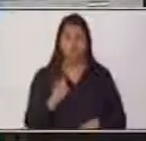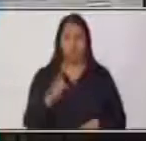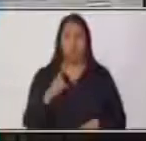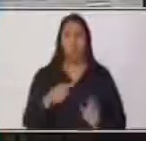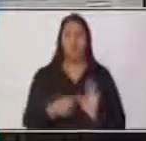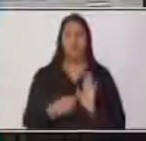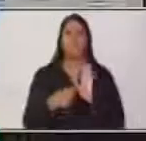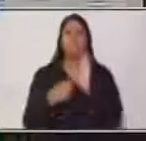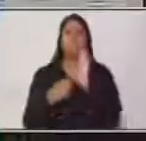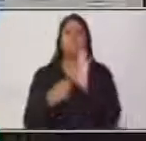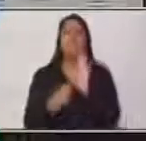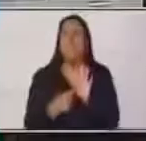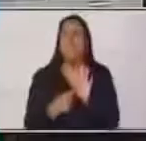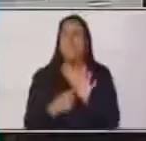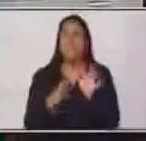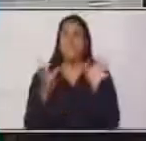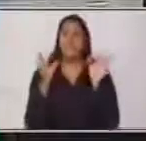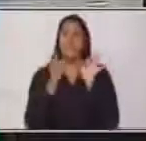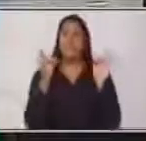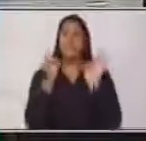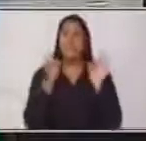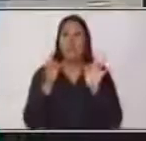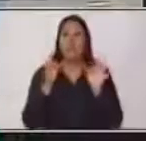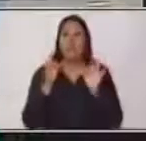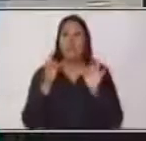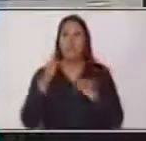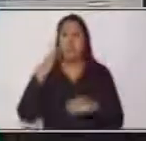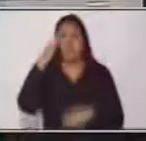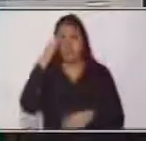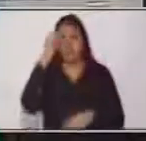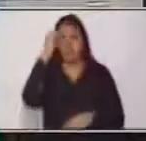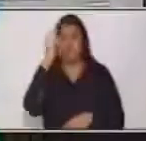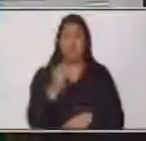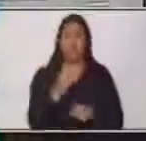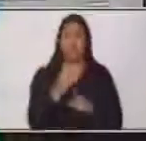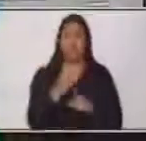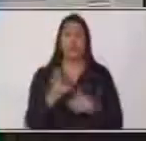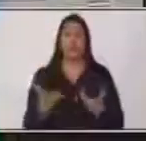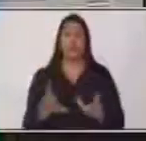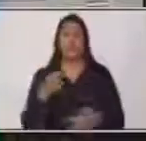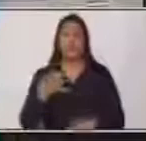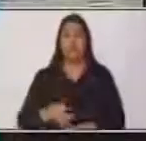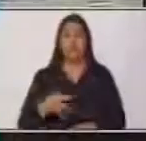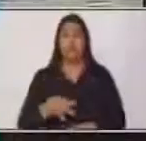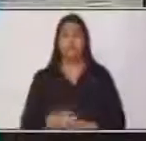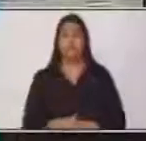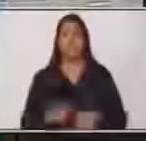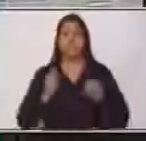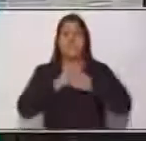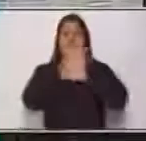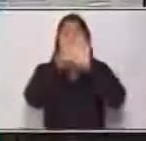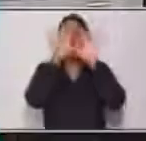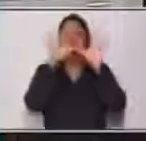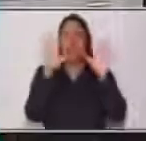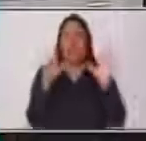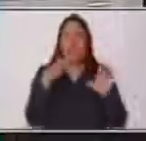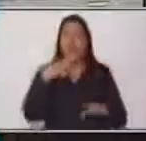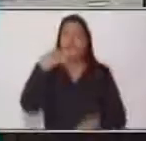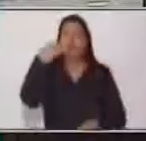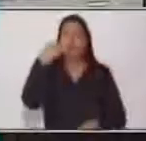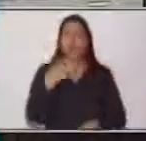objetiva. Este tipo de texto va a expresar una forma objetiva, clara, real,